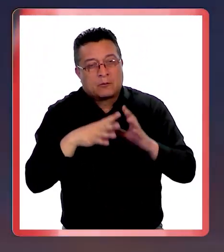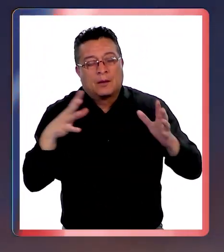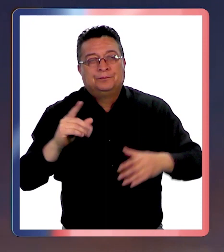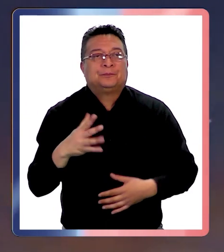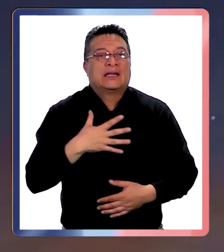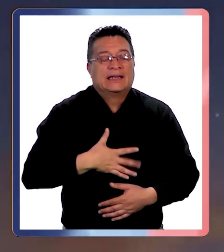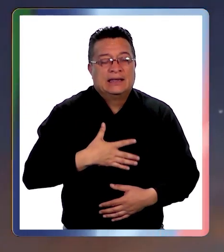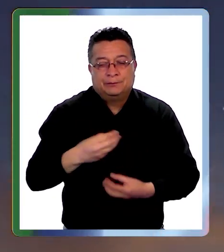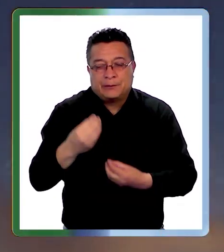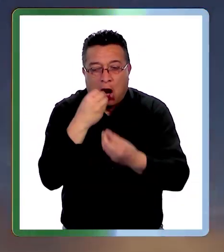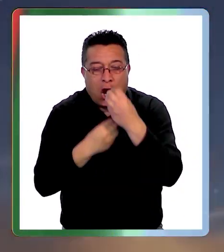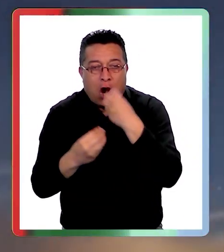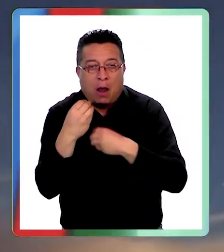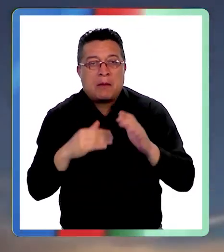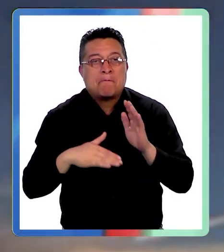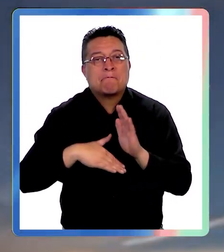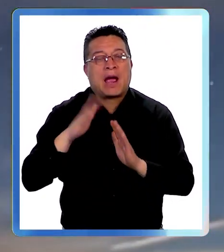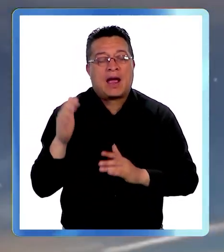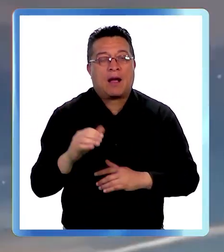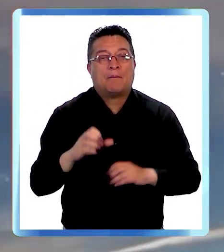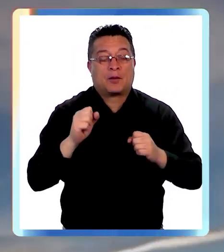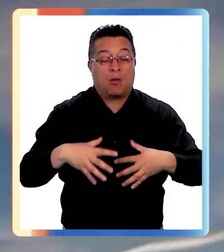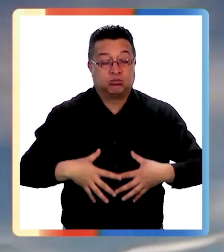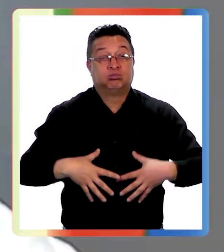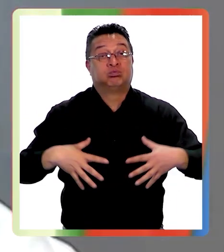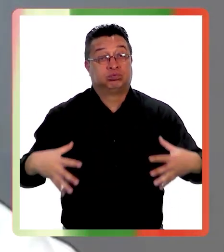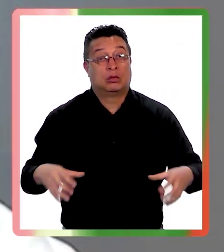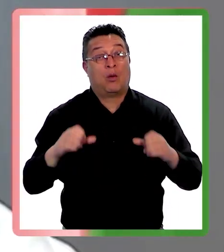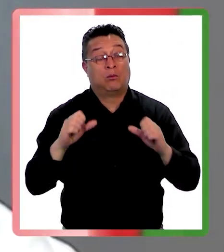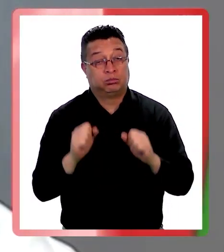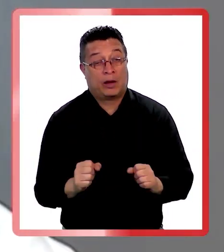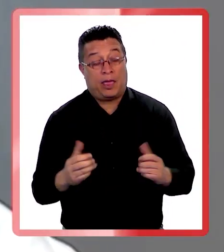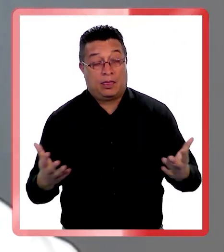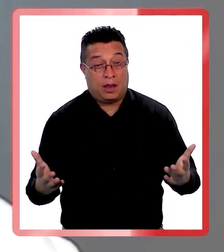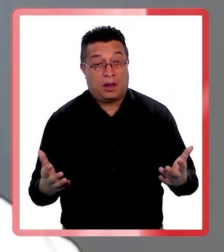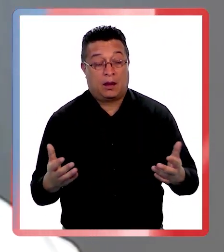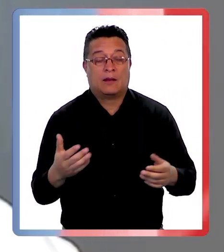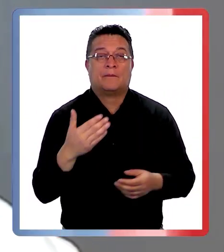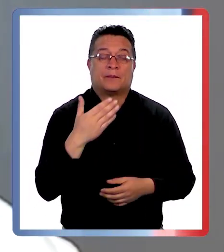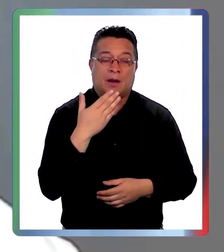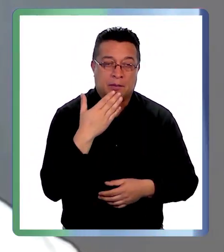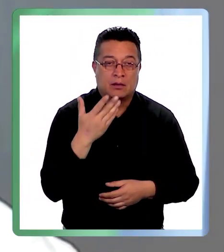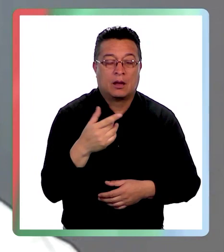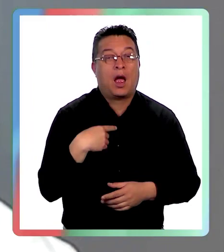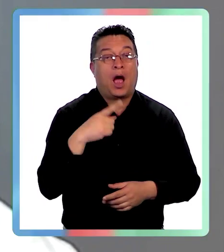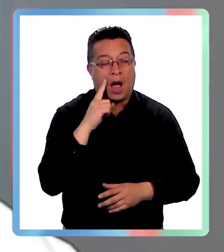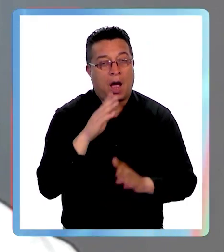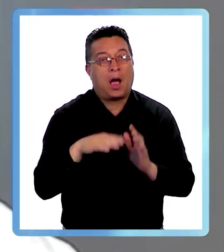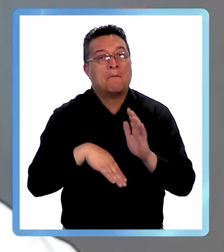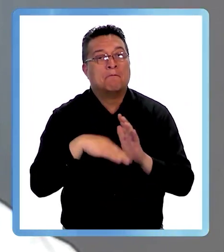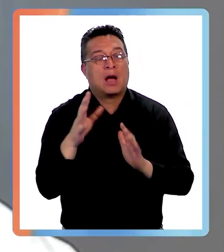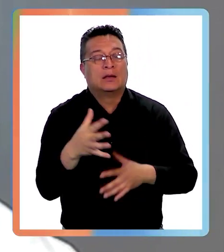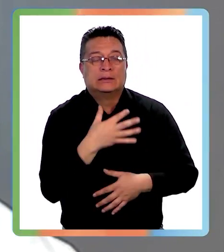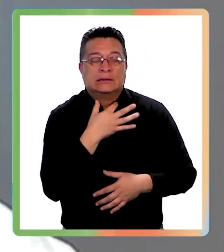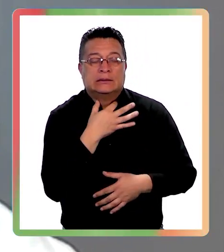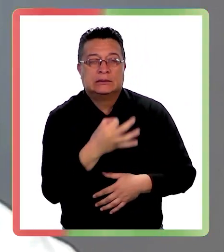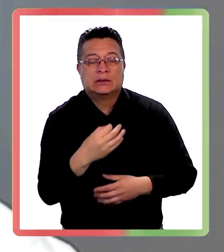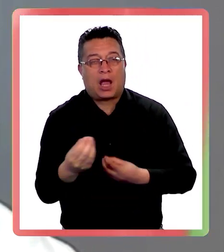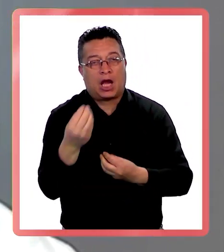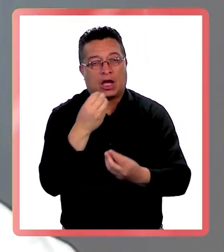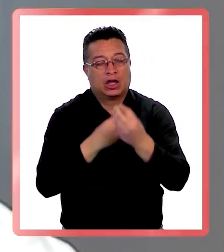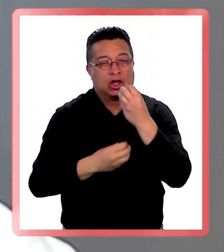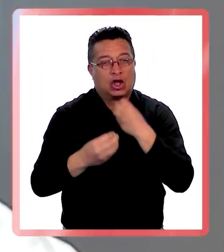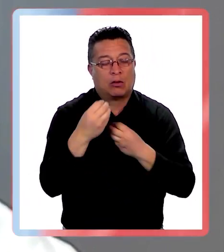deseos de comer, ¿no? Pueden aumentar de peso por esta misma razón, tienen más apetencia por alimentos